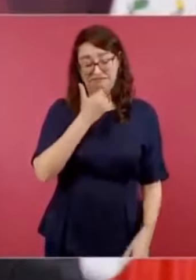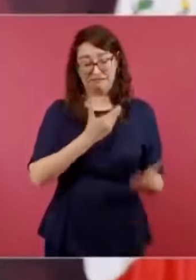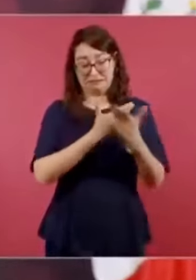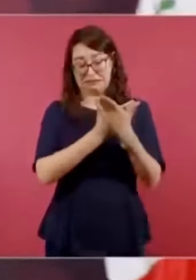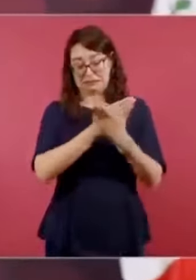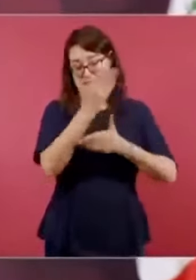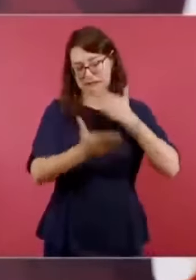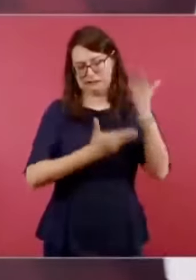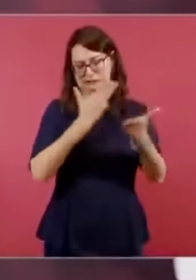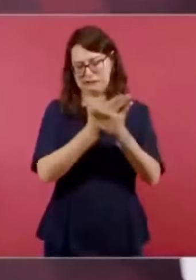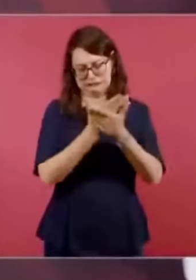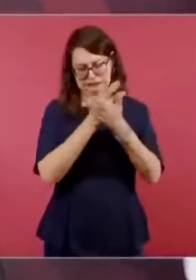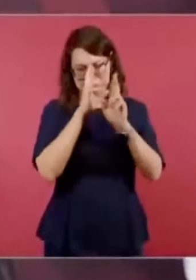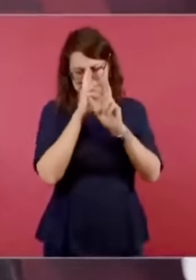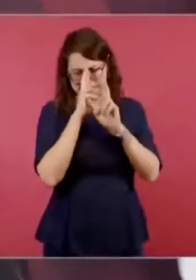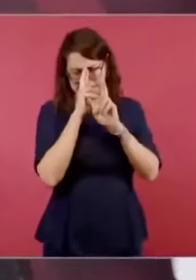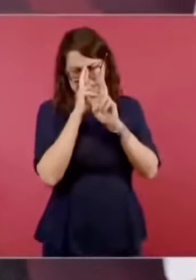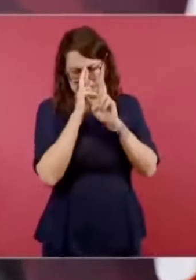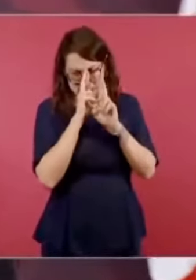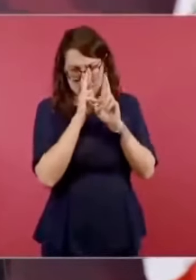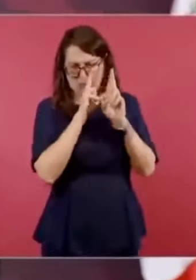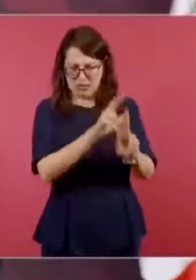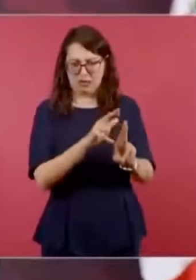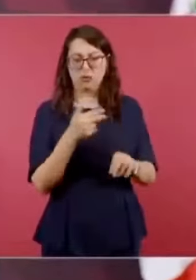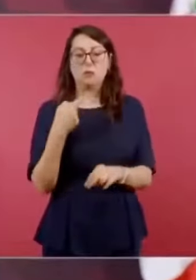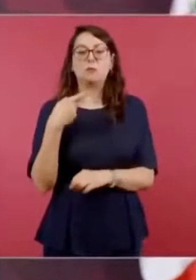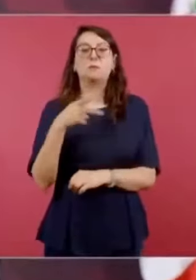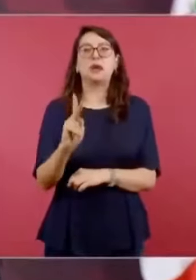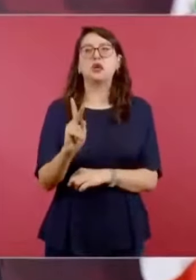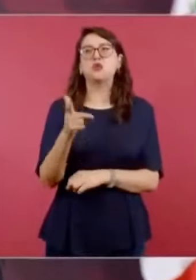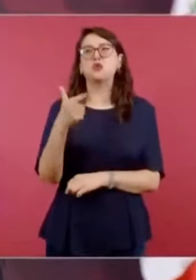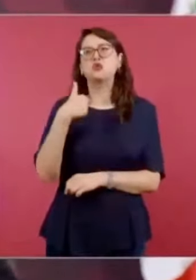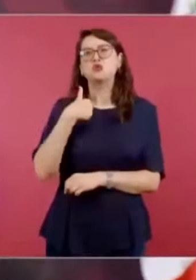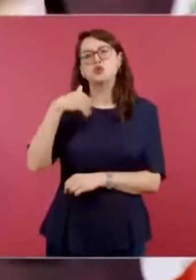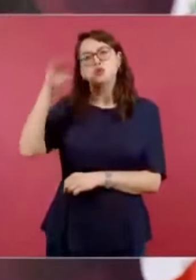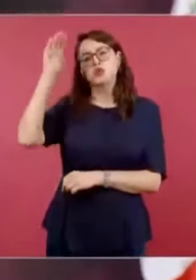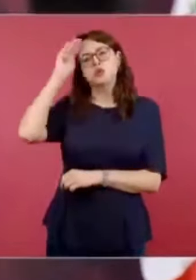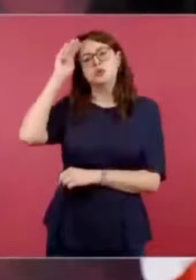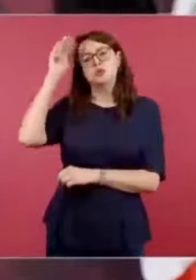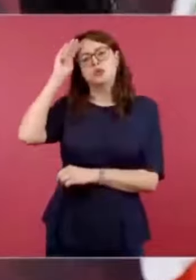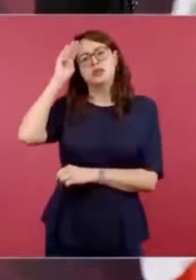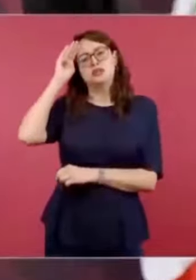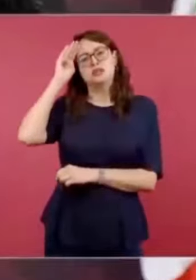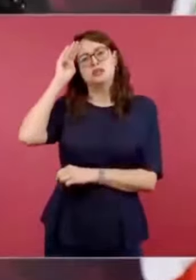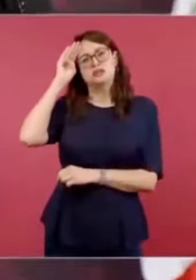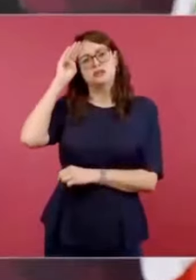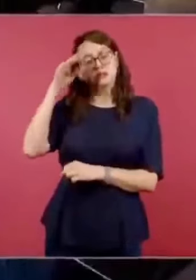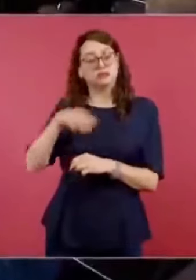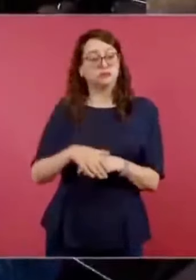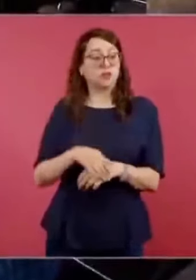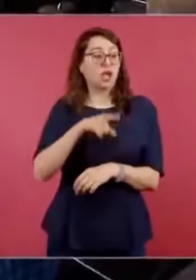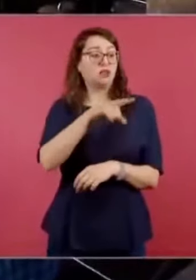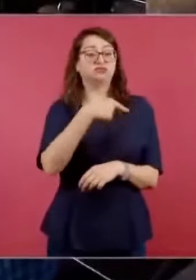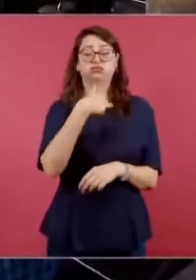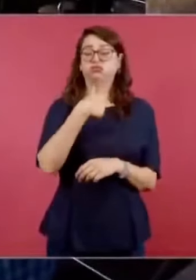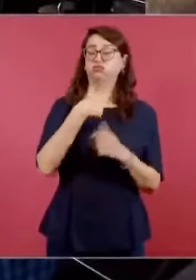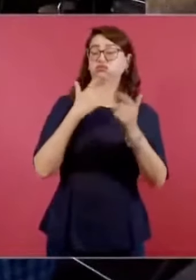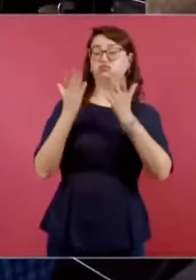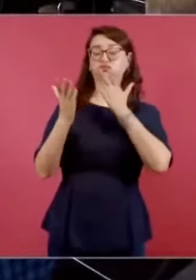de alguien? Nada más porque estudió en Harvard,